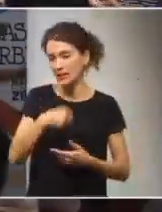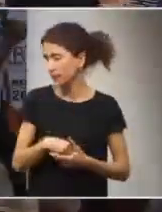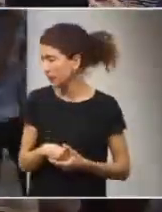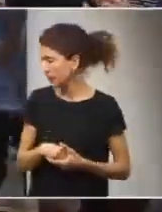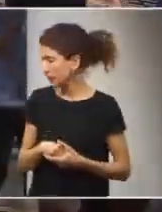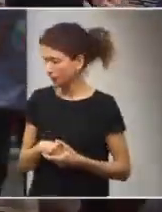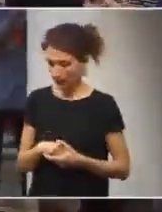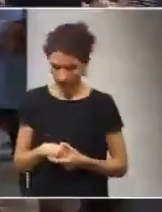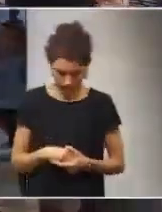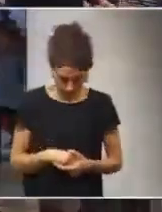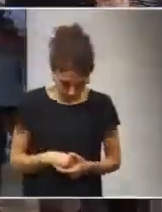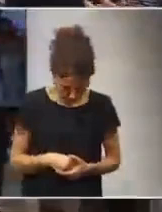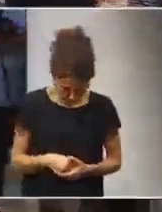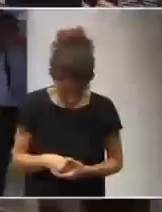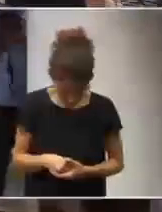Association.